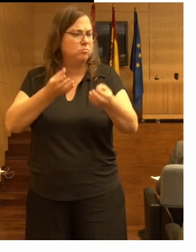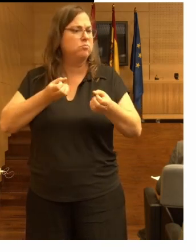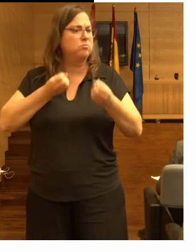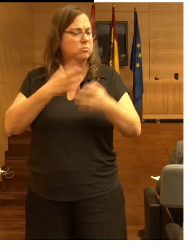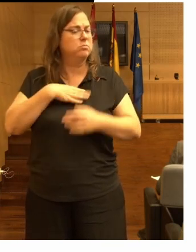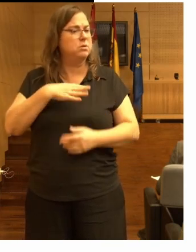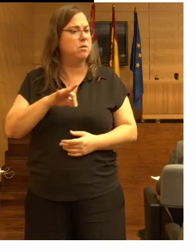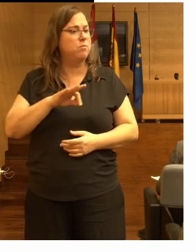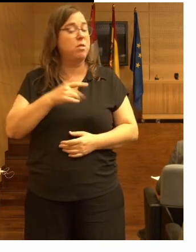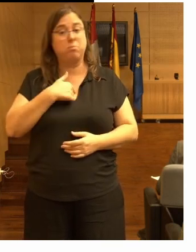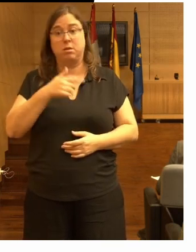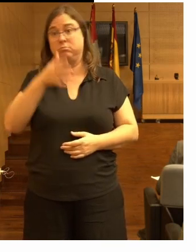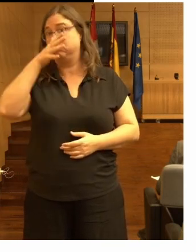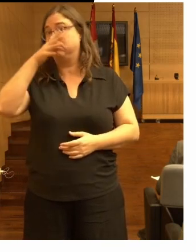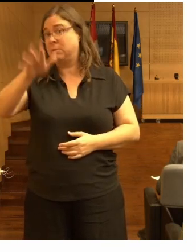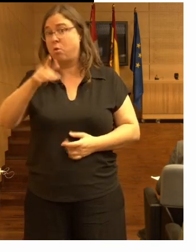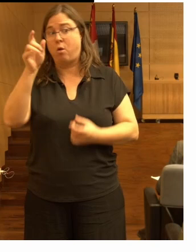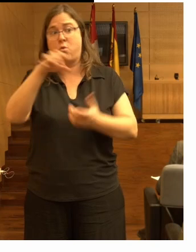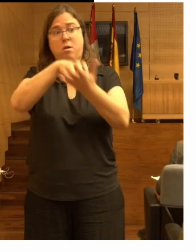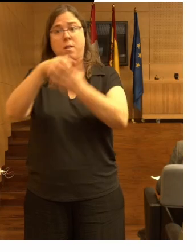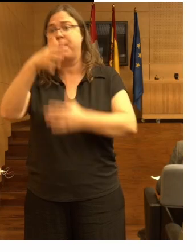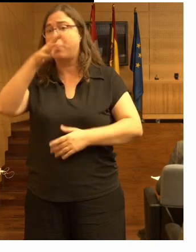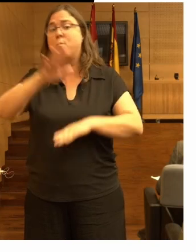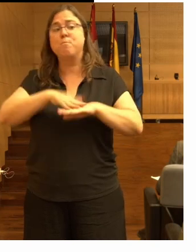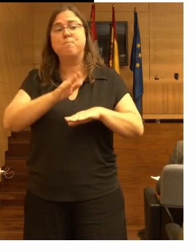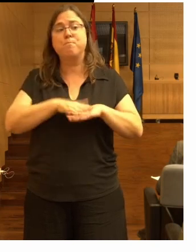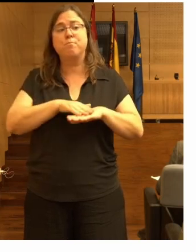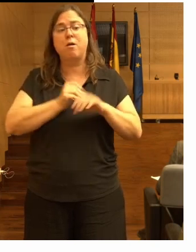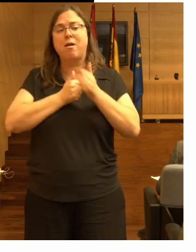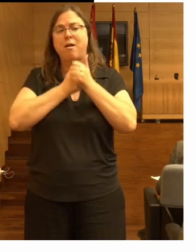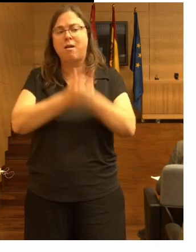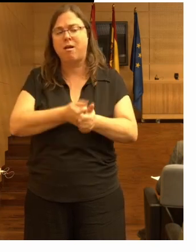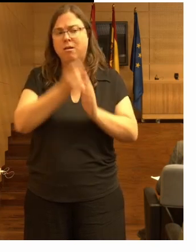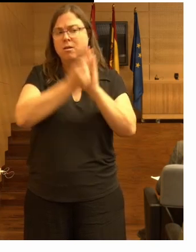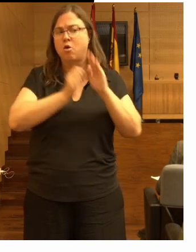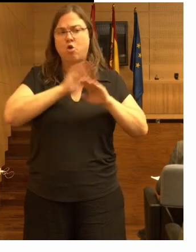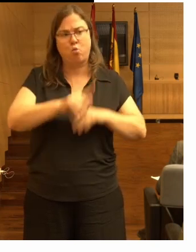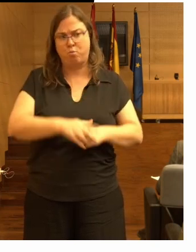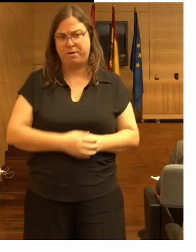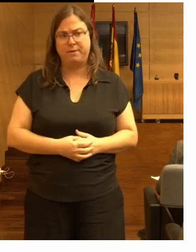denunciar a ciertas instituciones por no seguir esos estándares